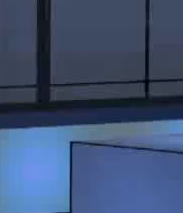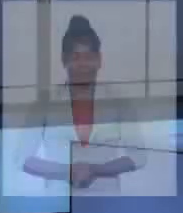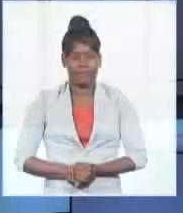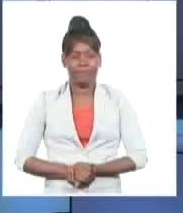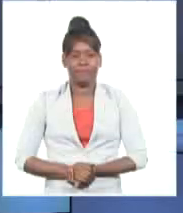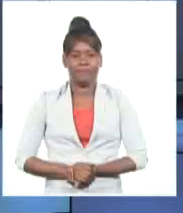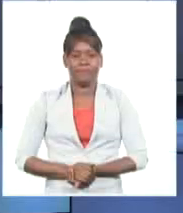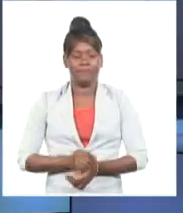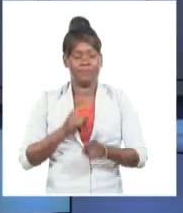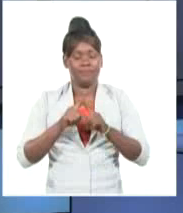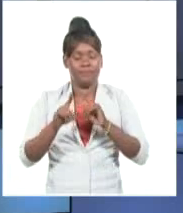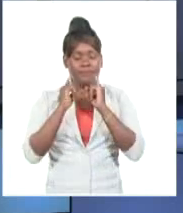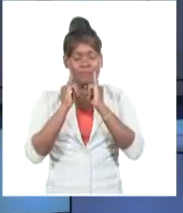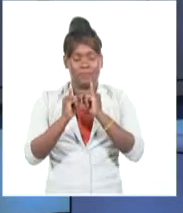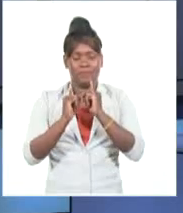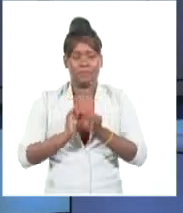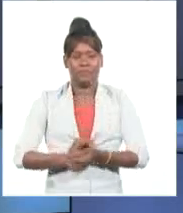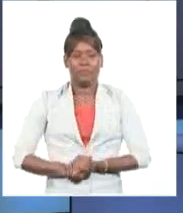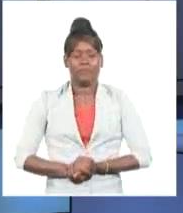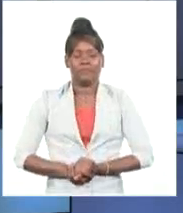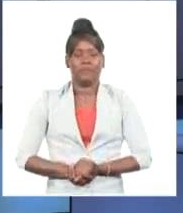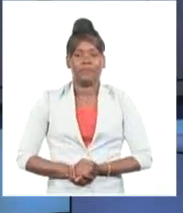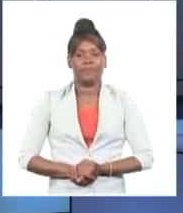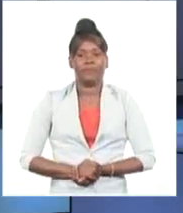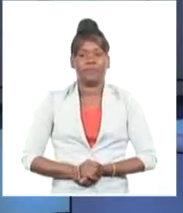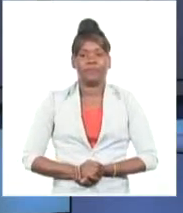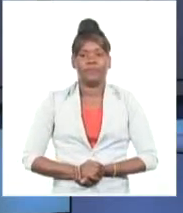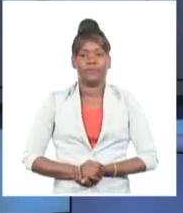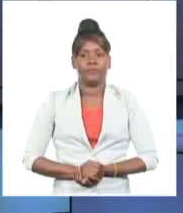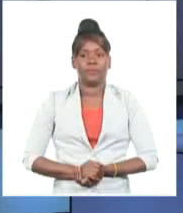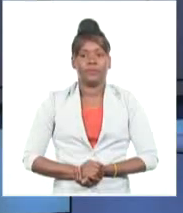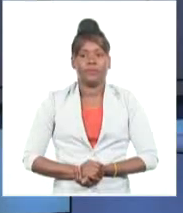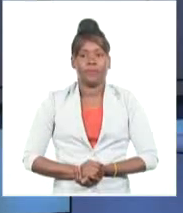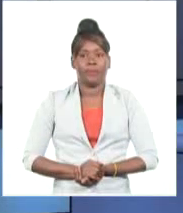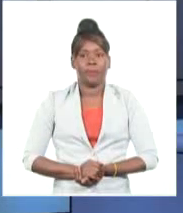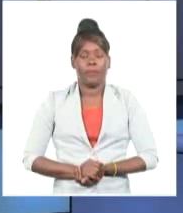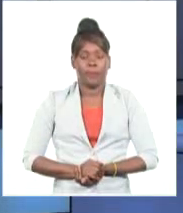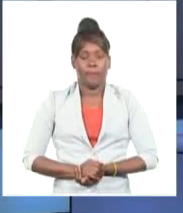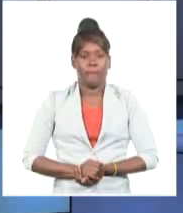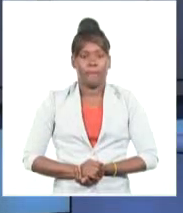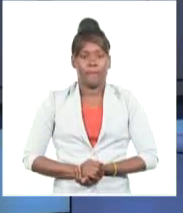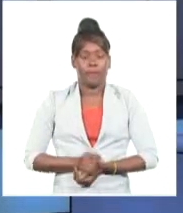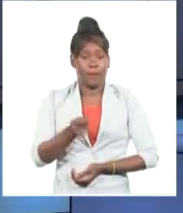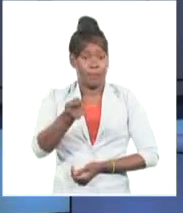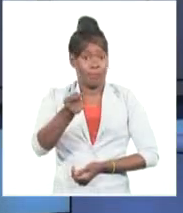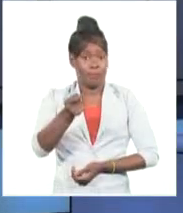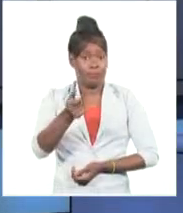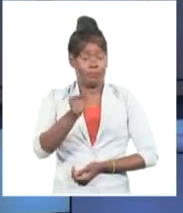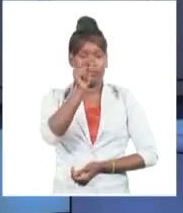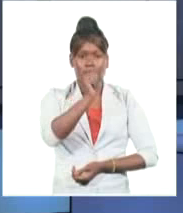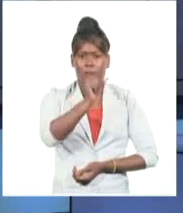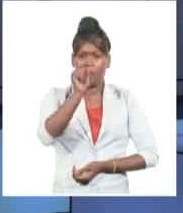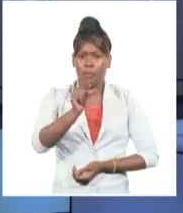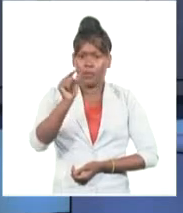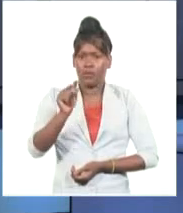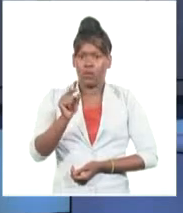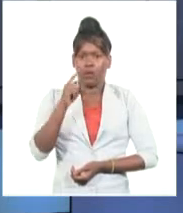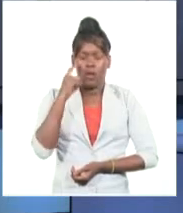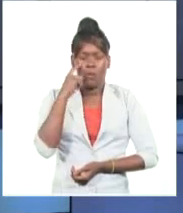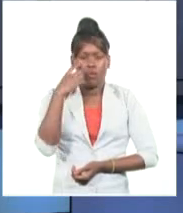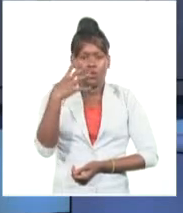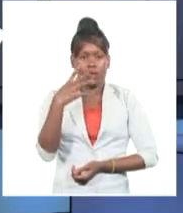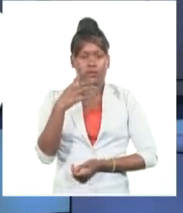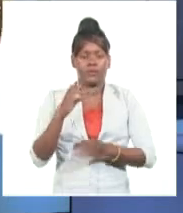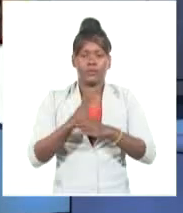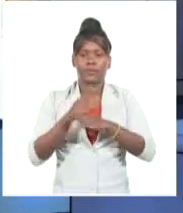Tiempo para nuestro rápido repaso por otras informaciones del ámbito nacional. Casi un centenar de personalidades de 36 países